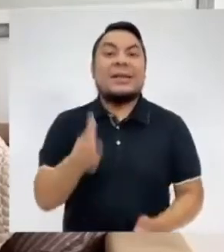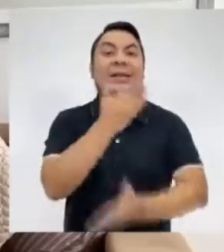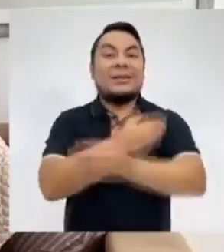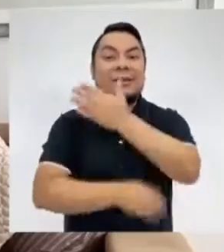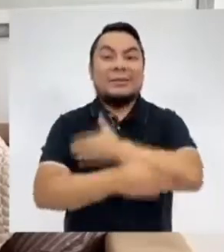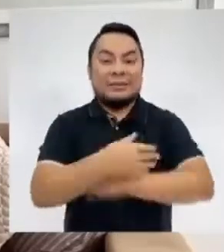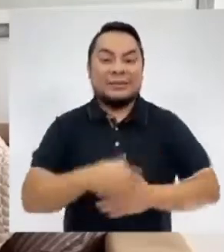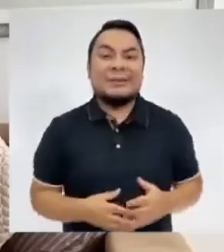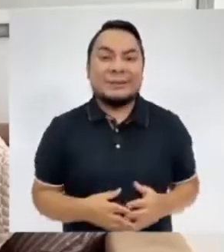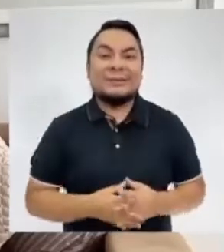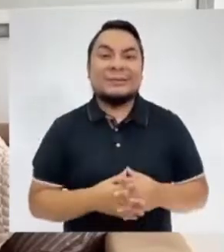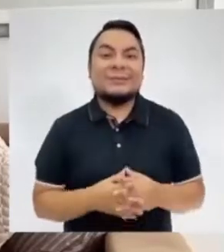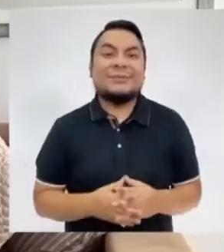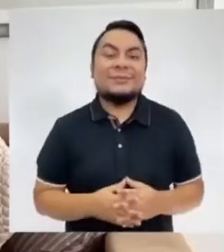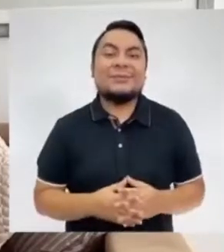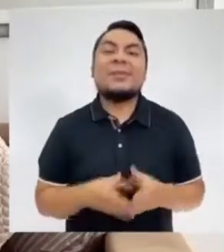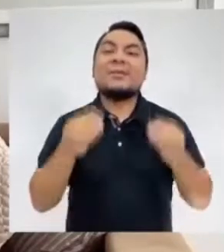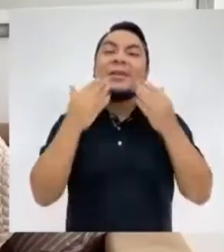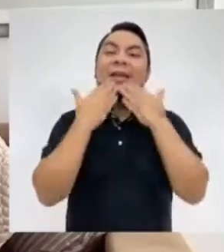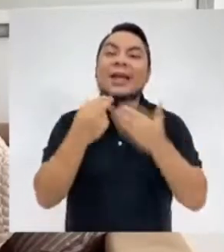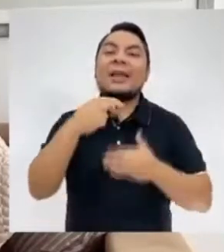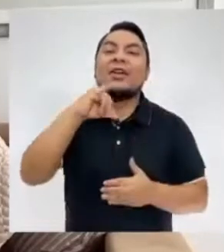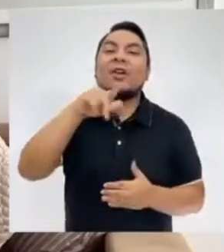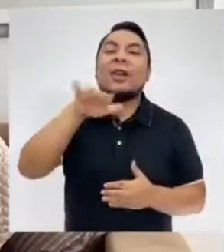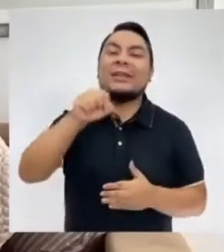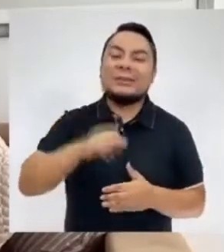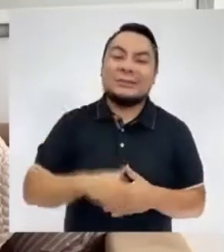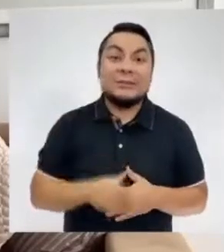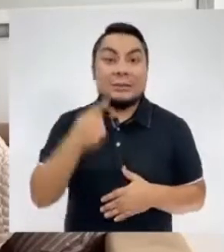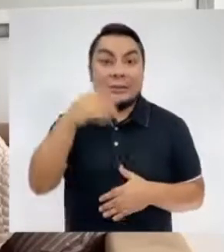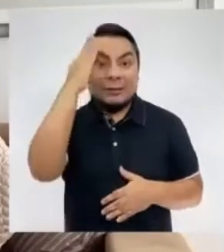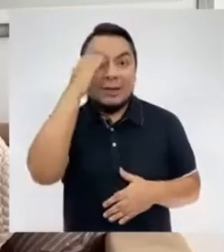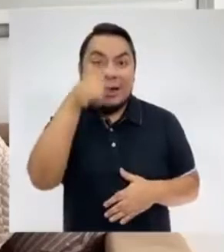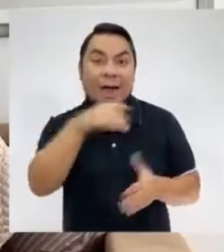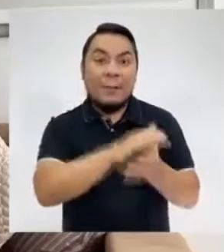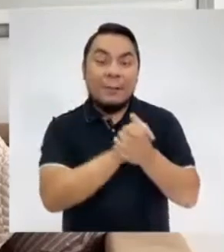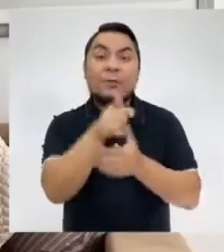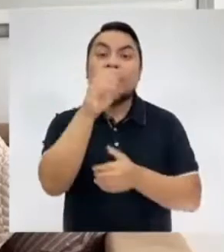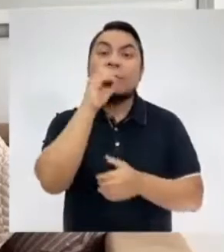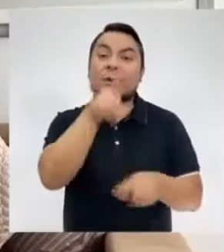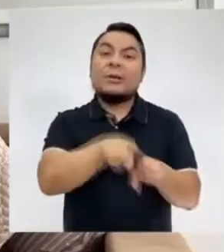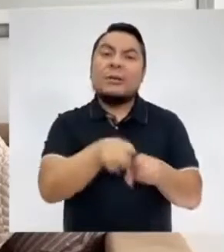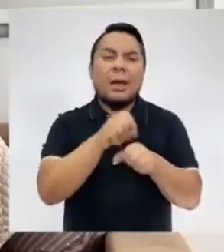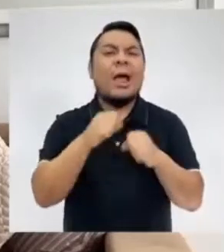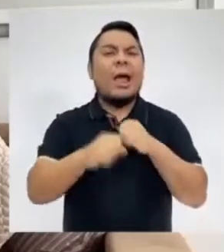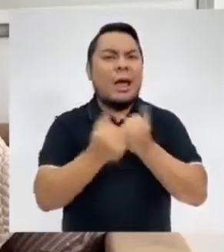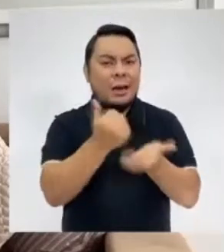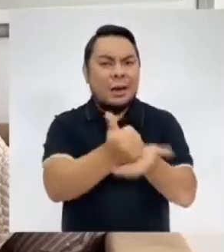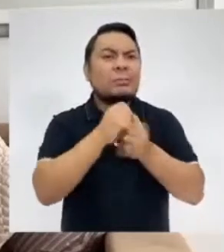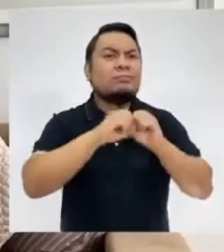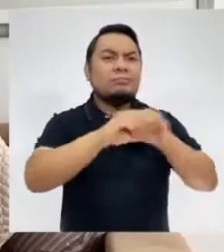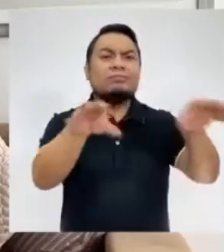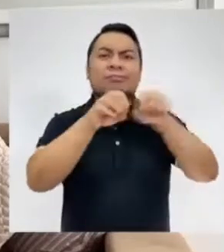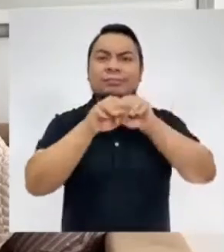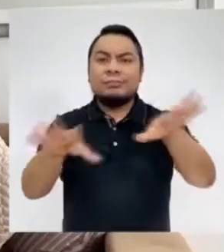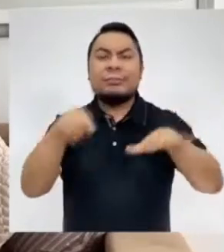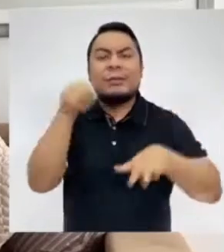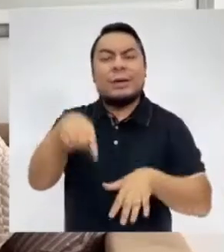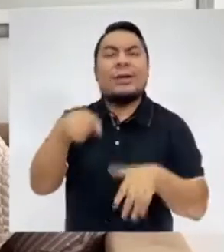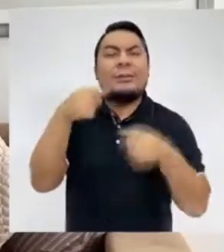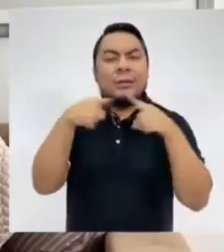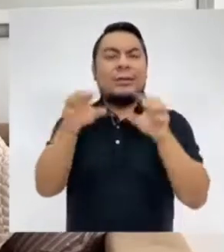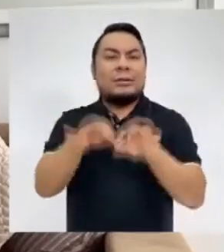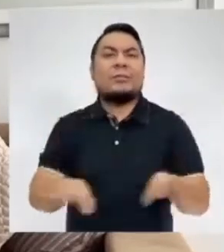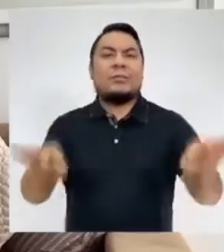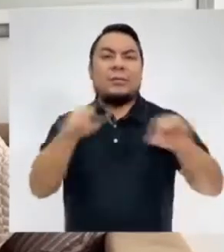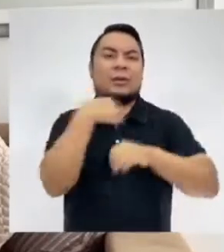Persona con Discapacidad. Muchas gracias, Nicolás. Y ya saben, amigos, ustedes también ayúdenos a difundir esto que es tan